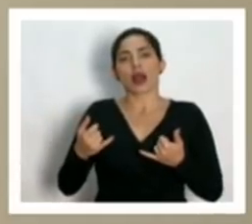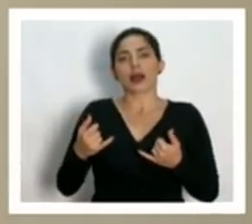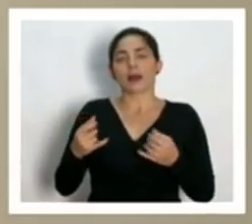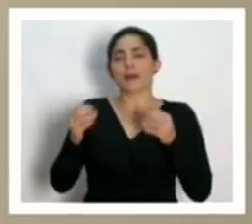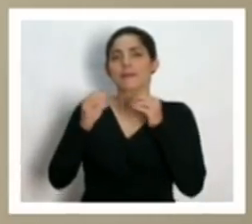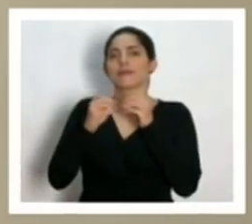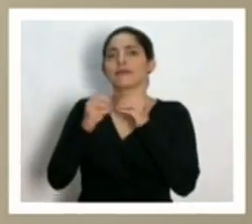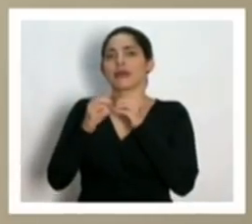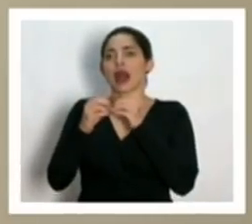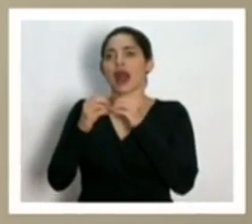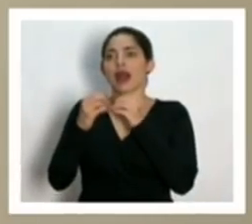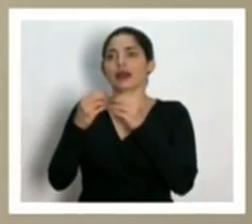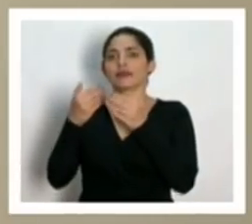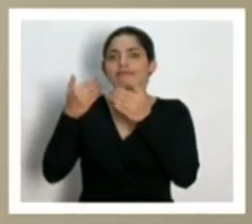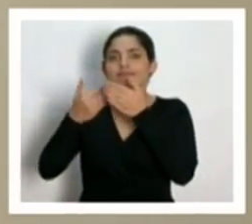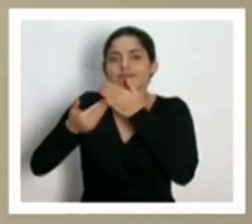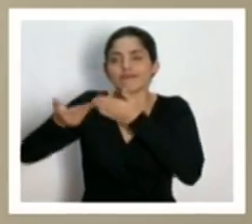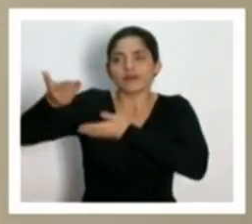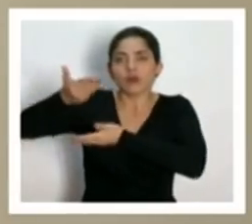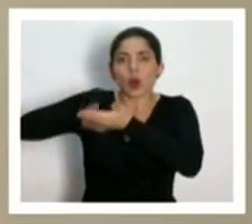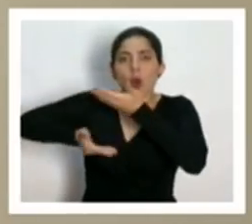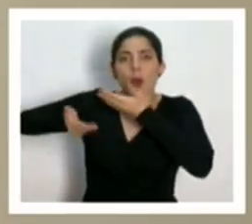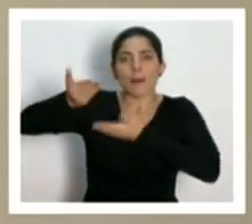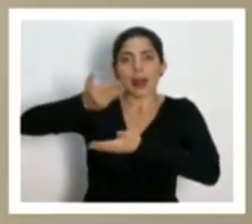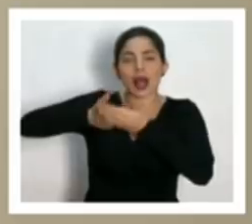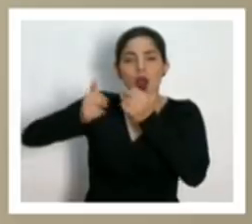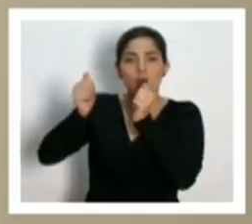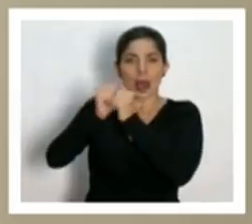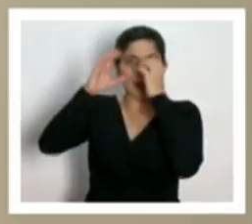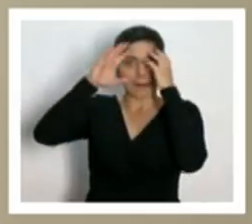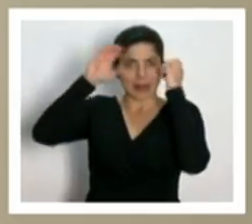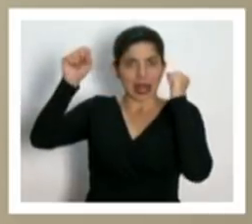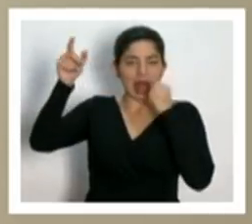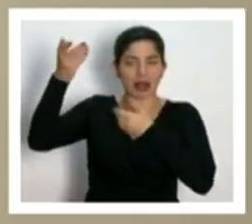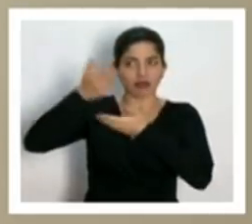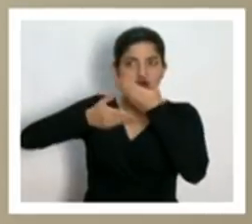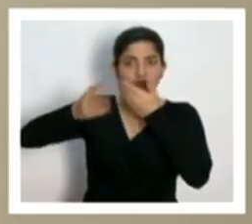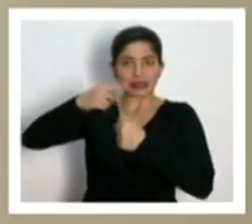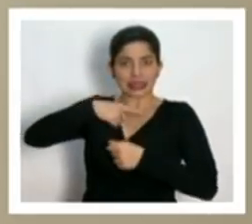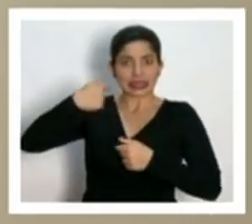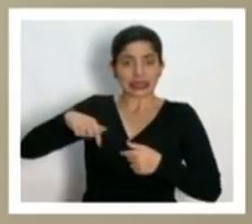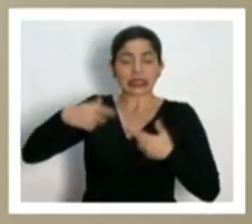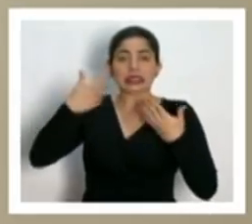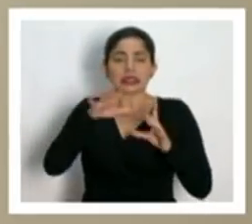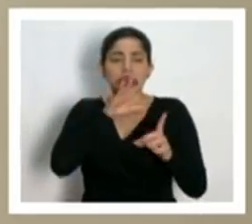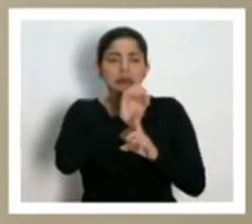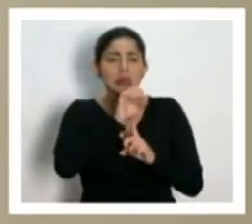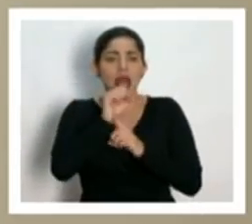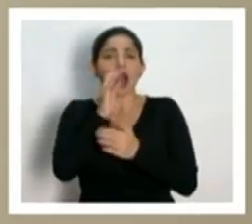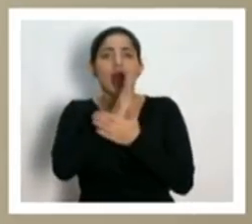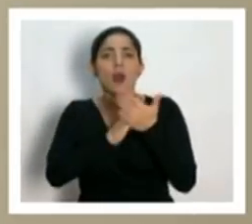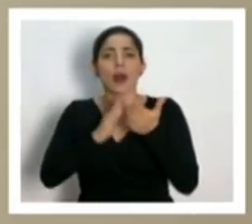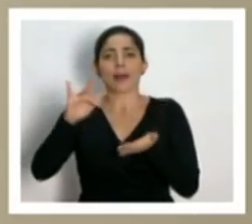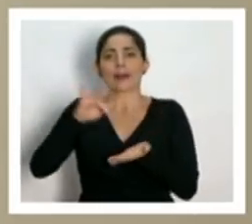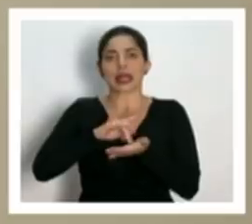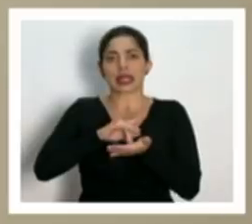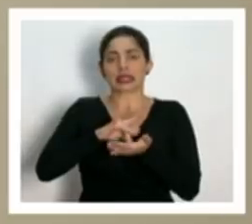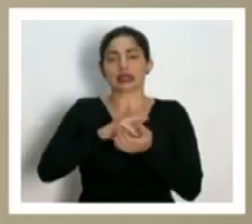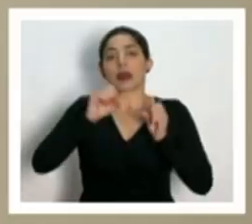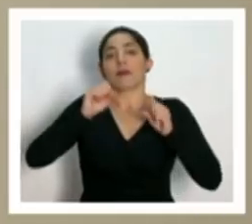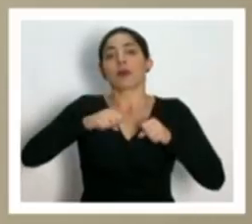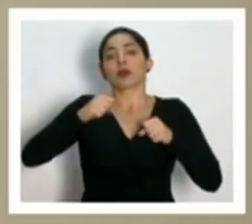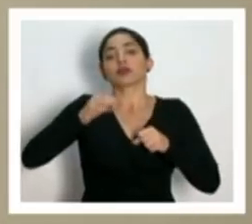poco más cercano a través de la cooperación con la embajada y si se han identificado algunos medicamentos que podrían